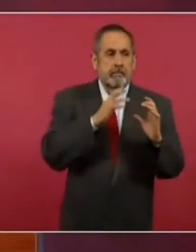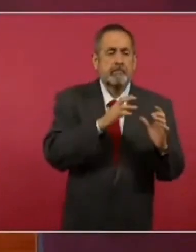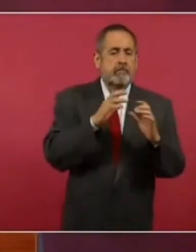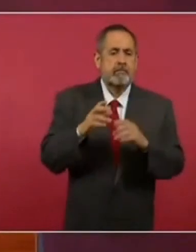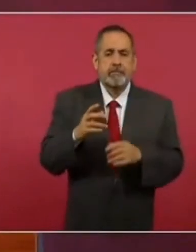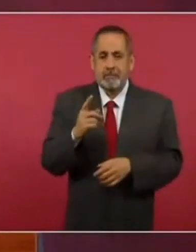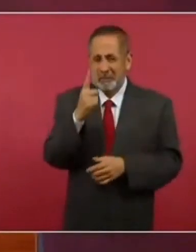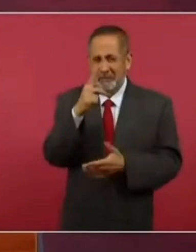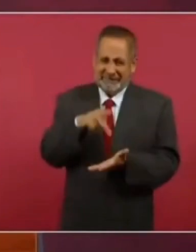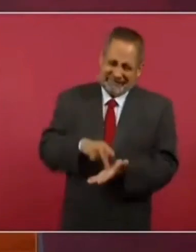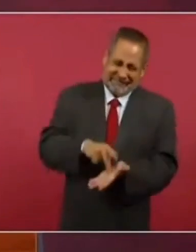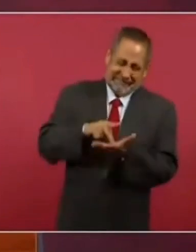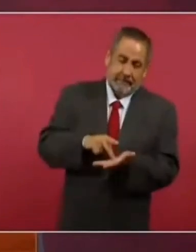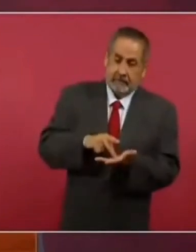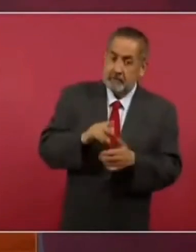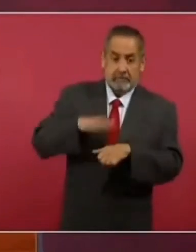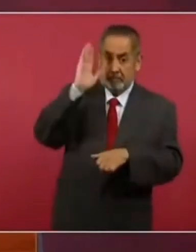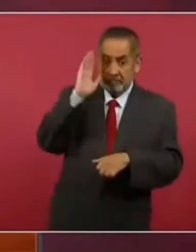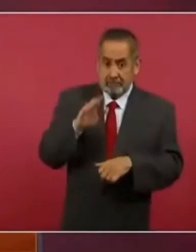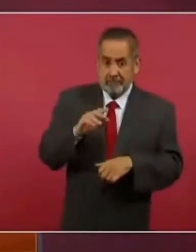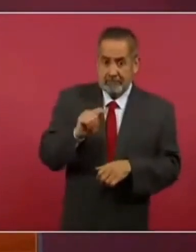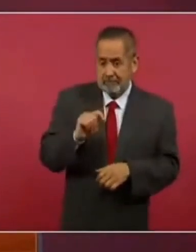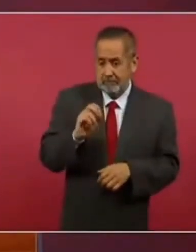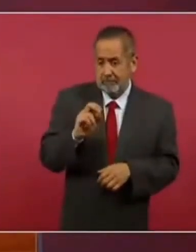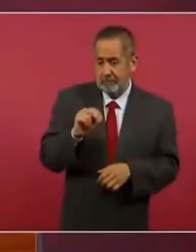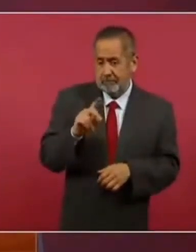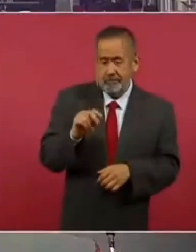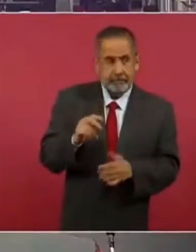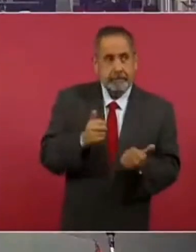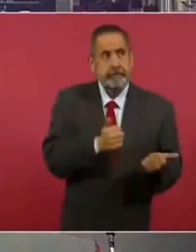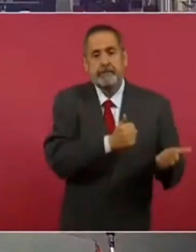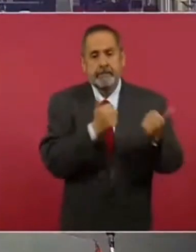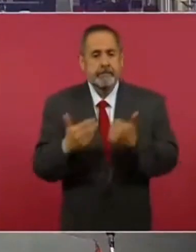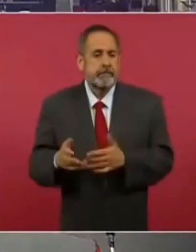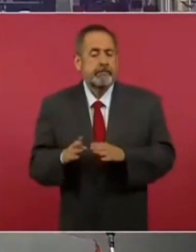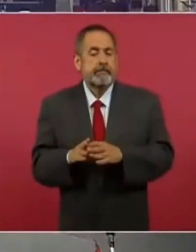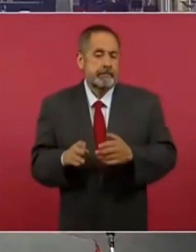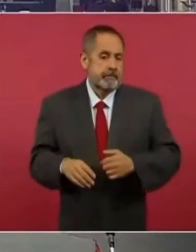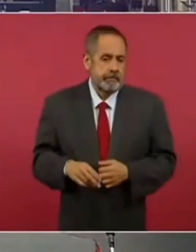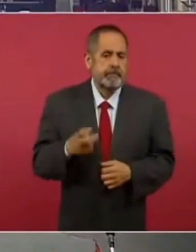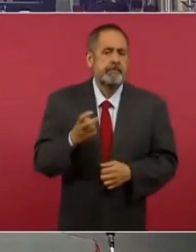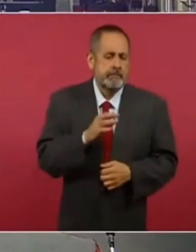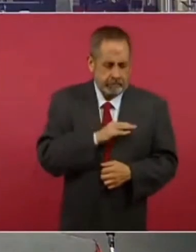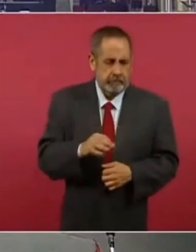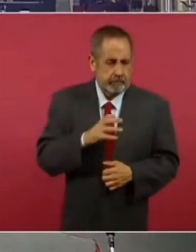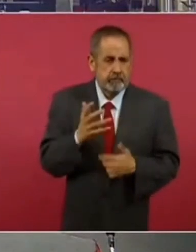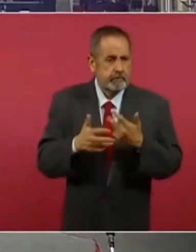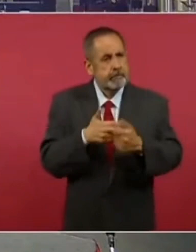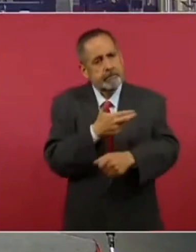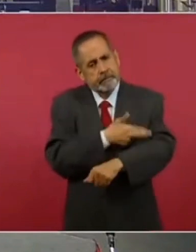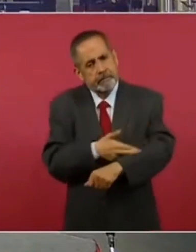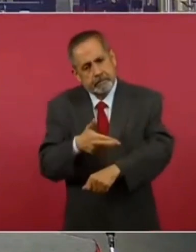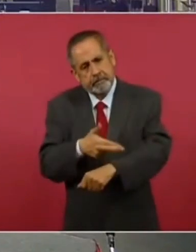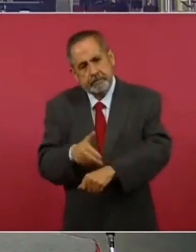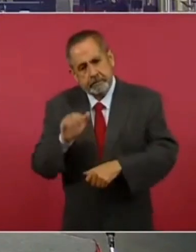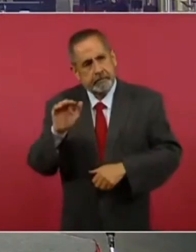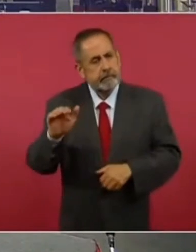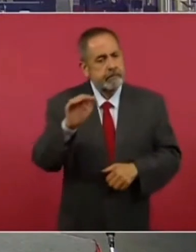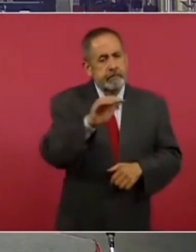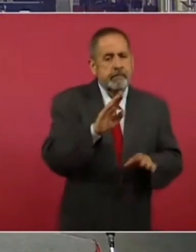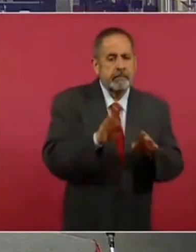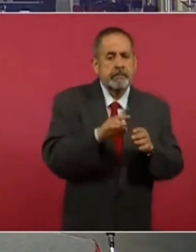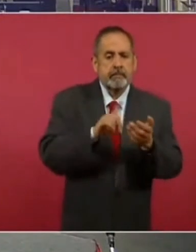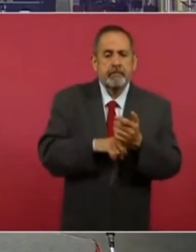pesa más de una tonelada y es un ejemplo de lo que se puede lograr. Insisto,